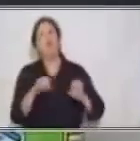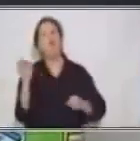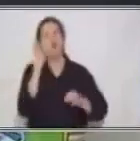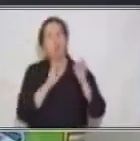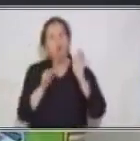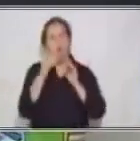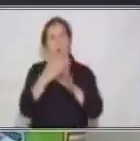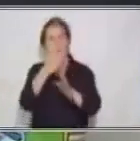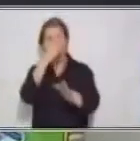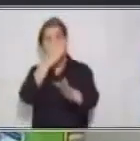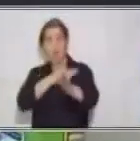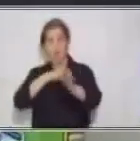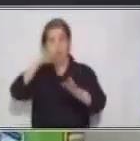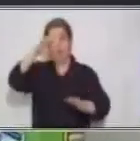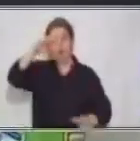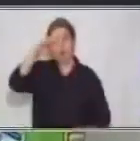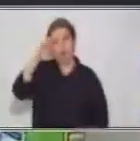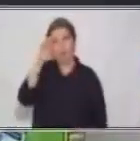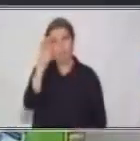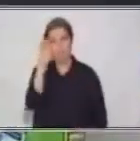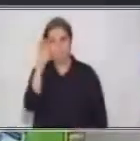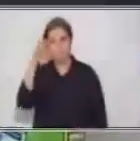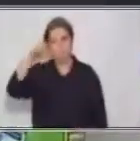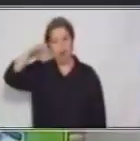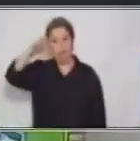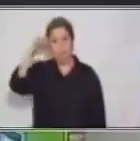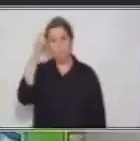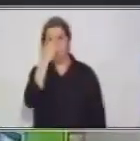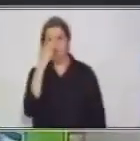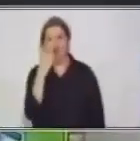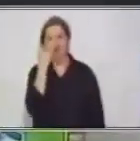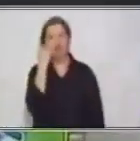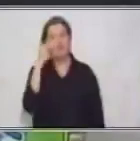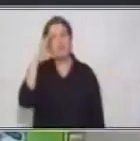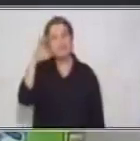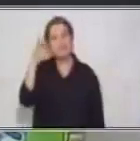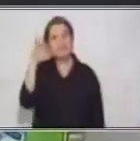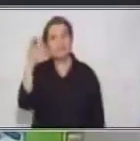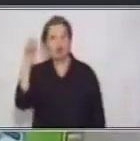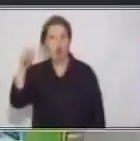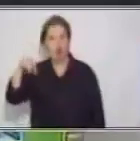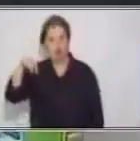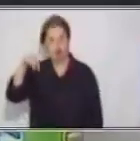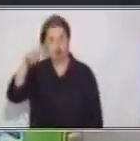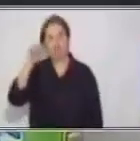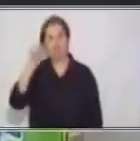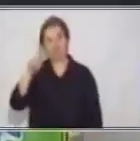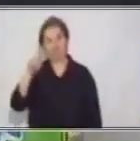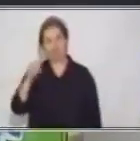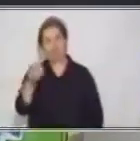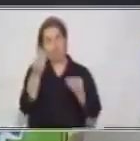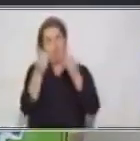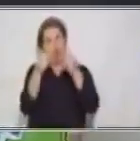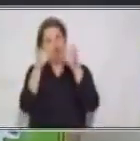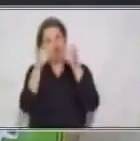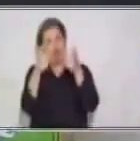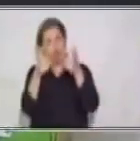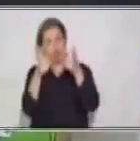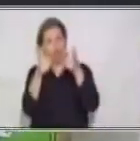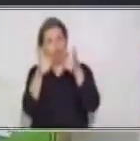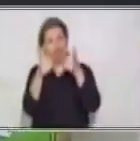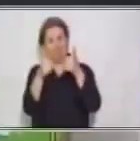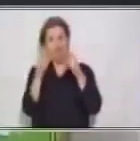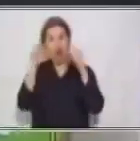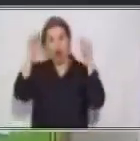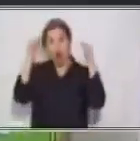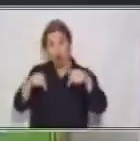darnos a entender, para escribir, para narrar, para organizar nuestras ideas. Muy bien, ahora vamos